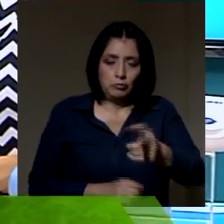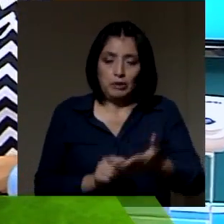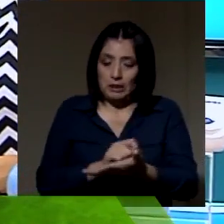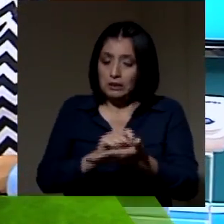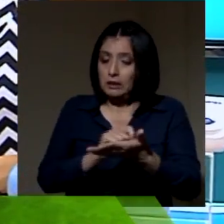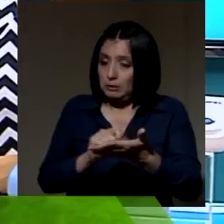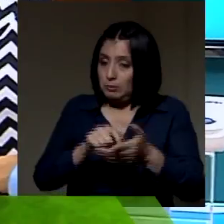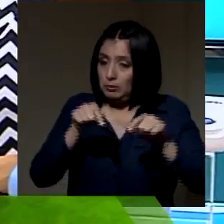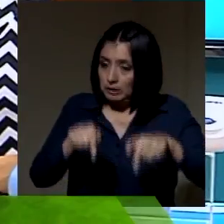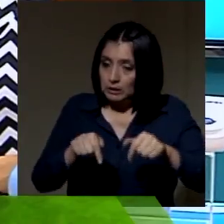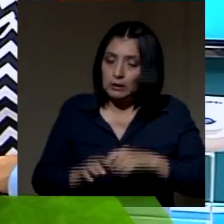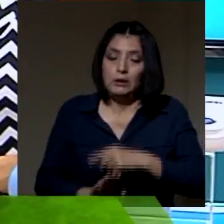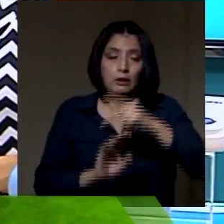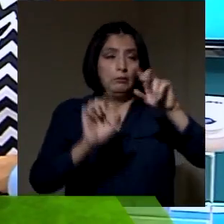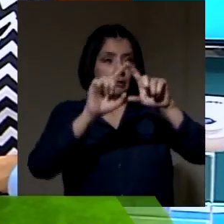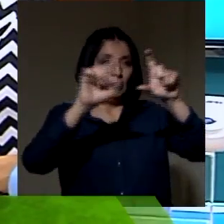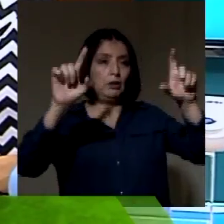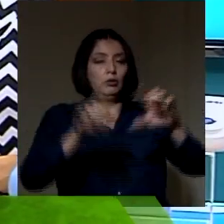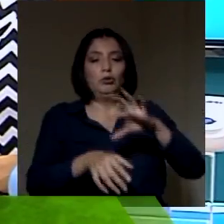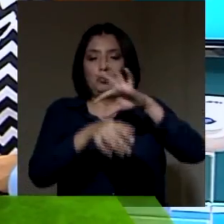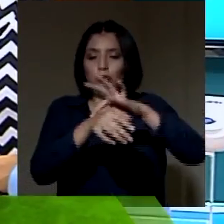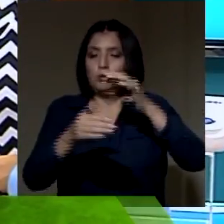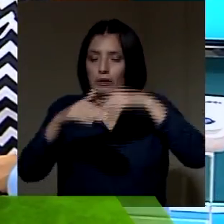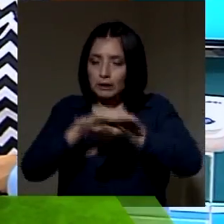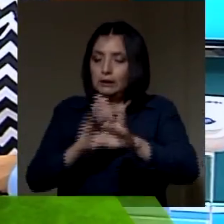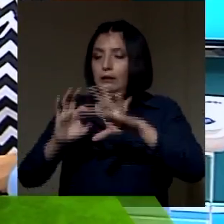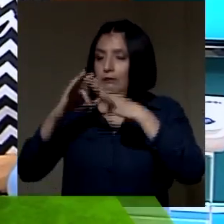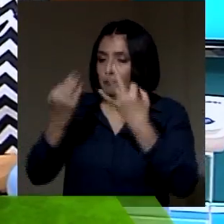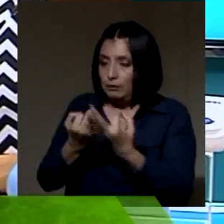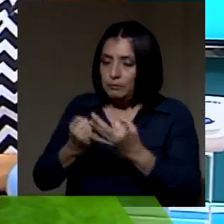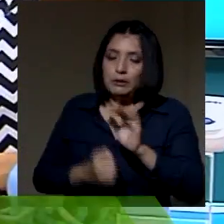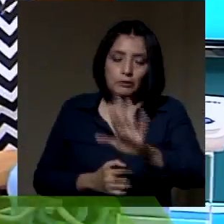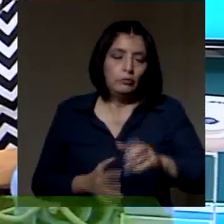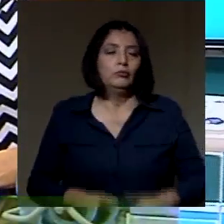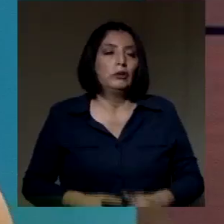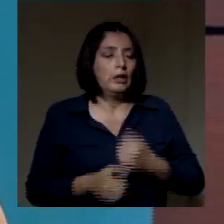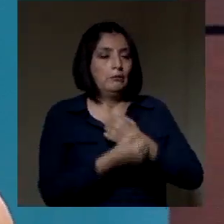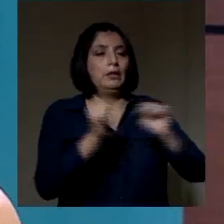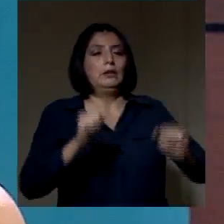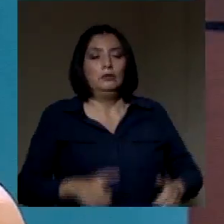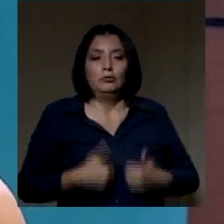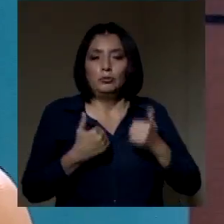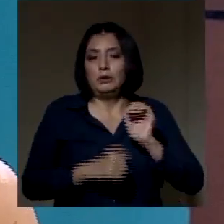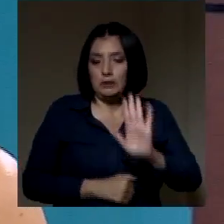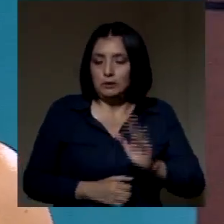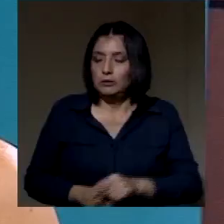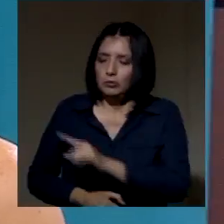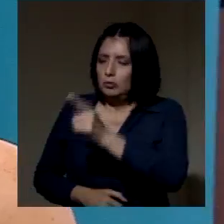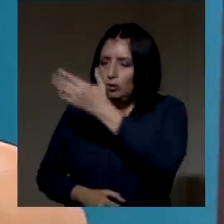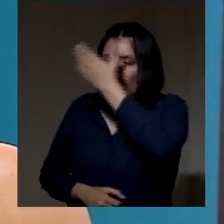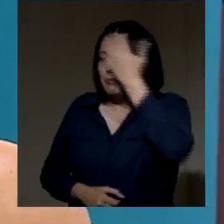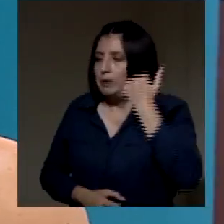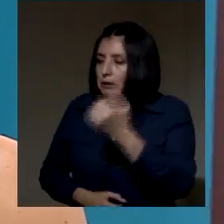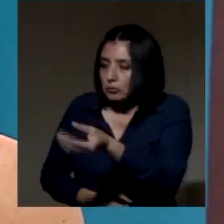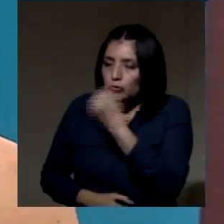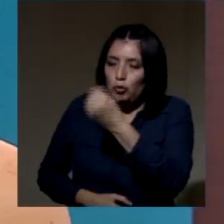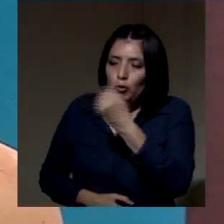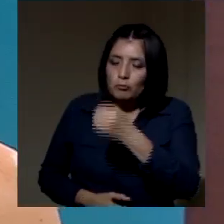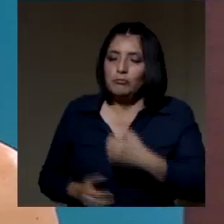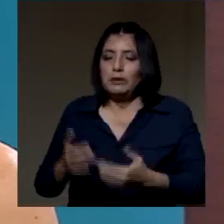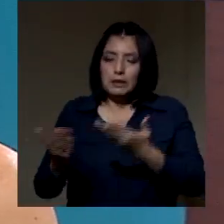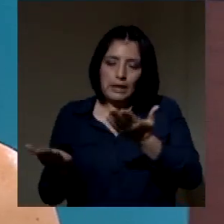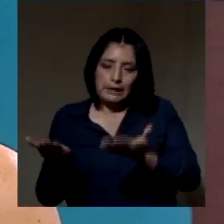nota en este programa, Doctor en Familia, sin duda, usted salvará su vida de usted y de su familia. No se olviden, entonces, de que su alimentación tiene que ser